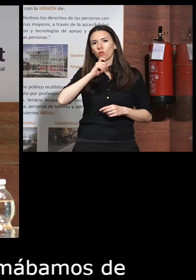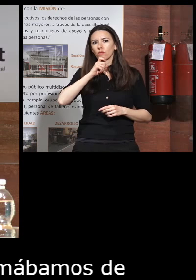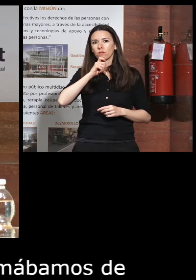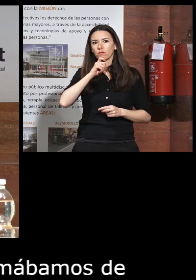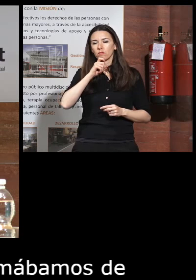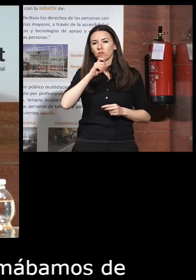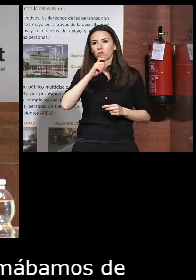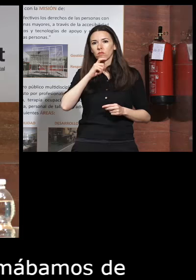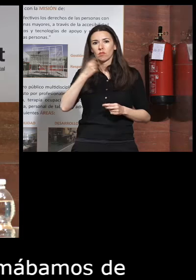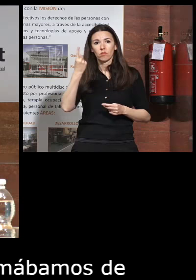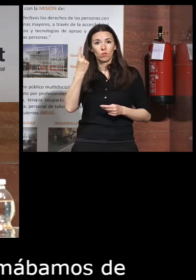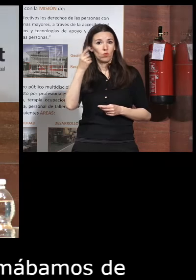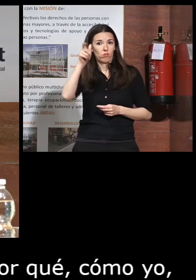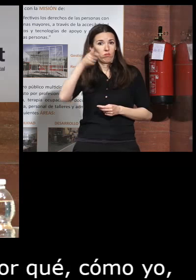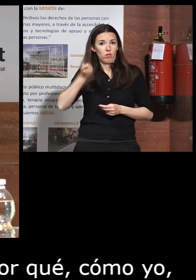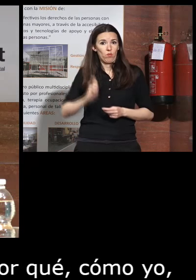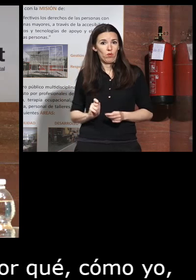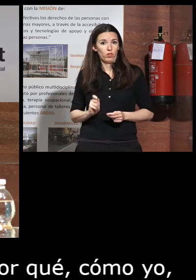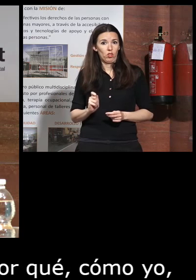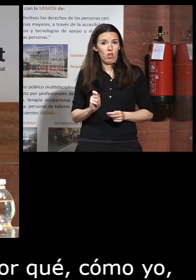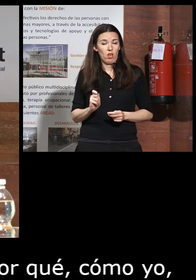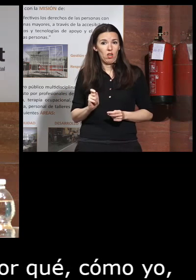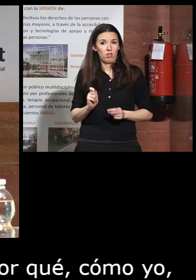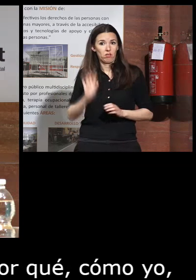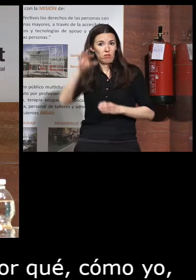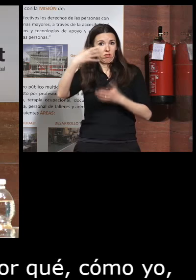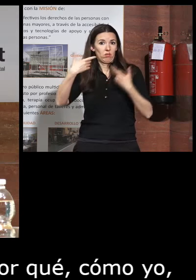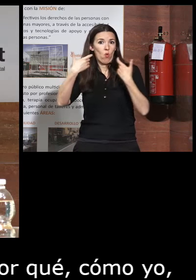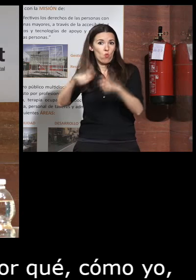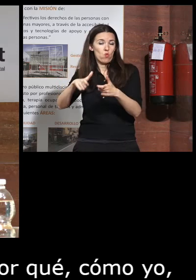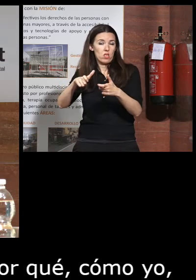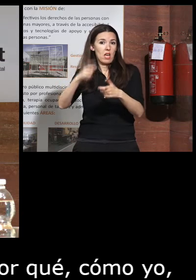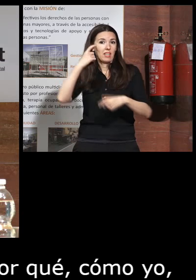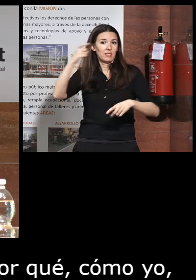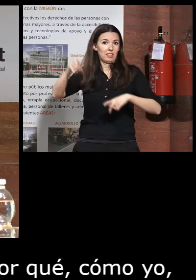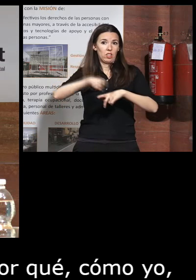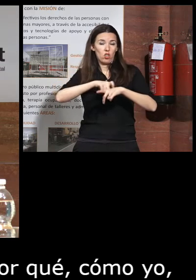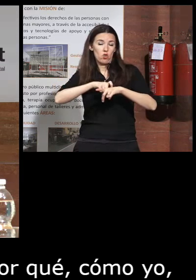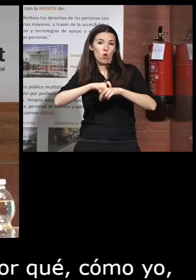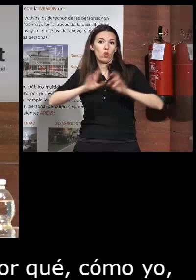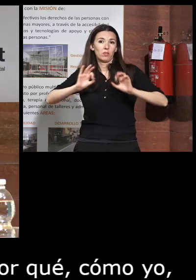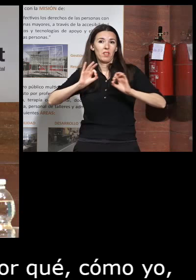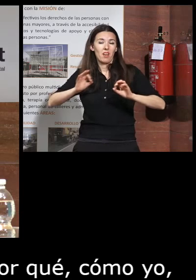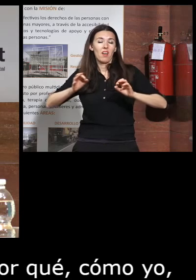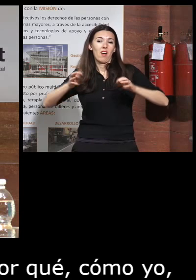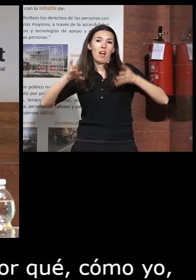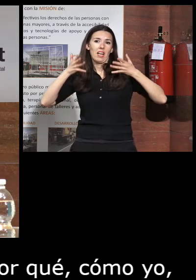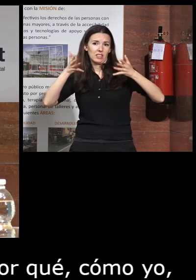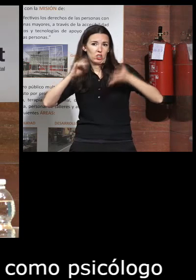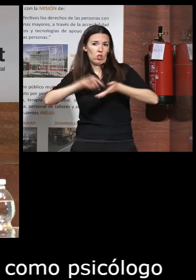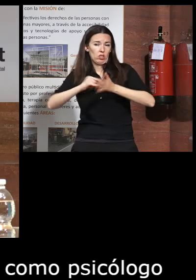que era una profesional ¿no? en esa unidad ¿no? como psicólogo especialista asesor técnico y demás